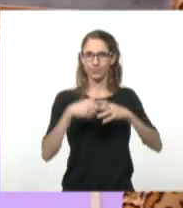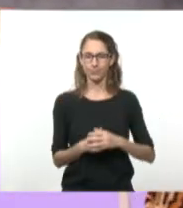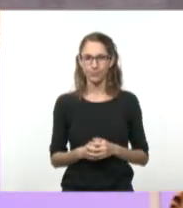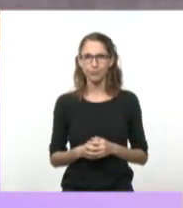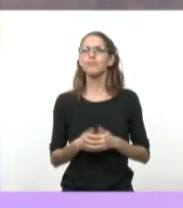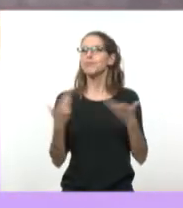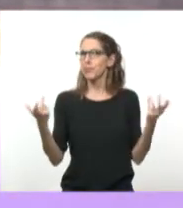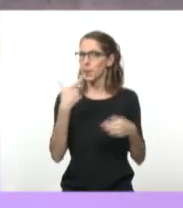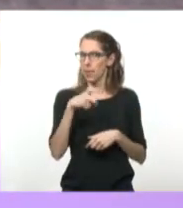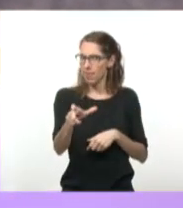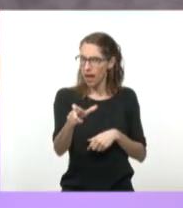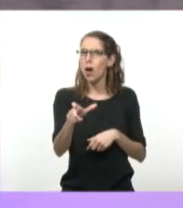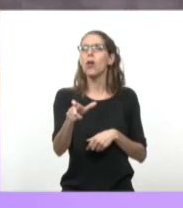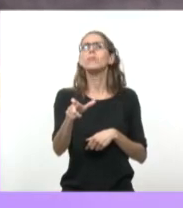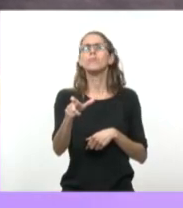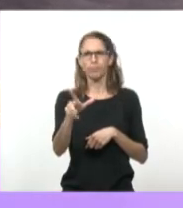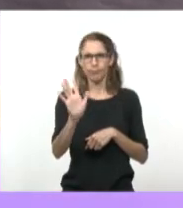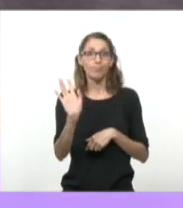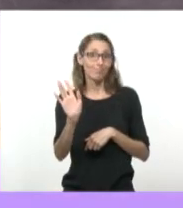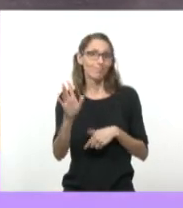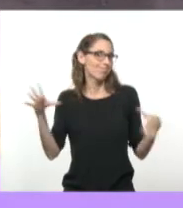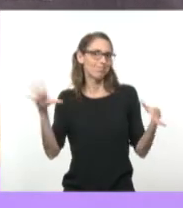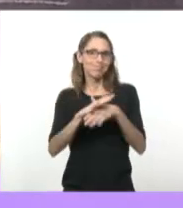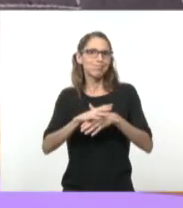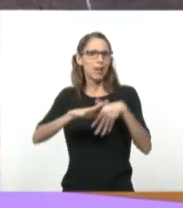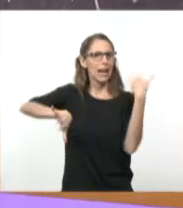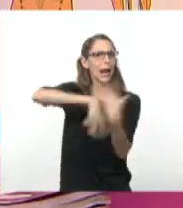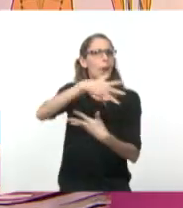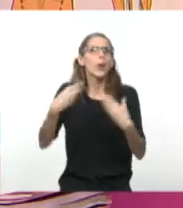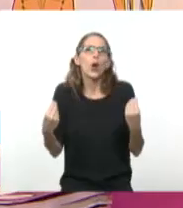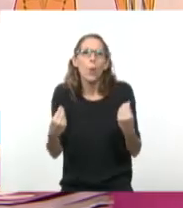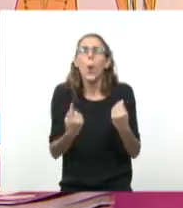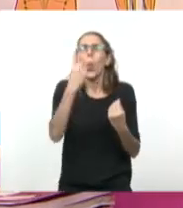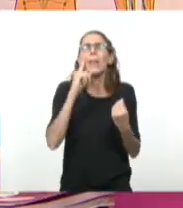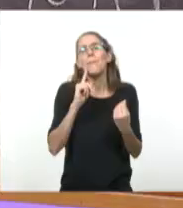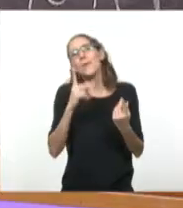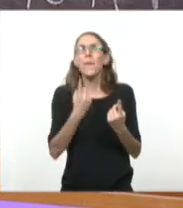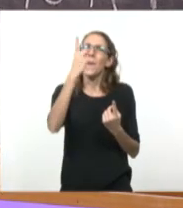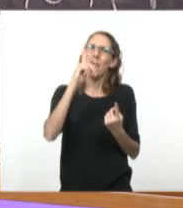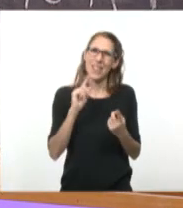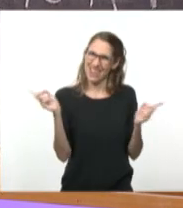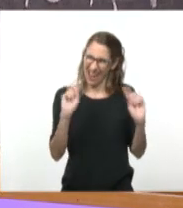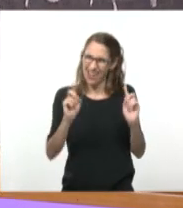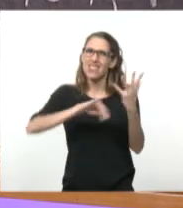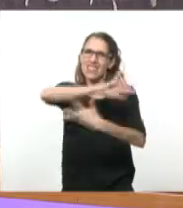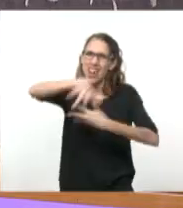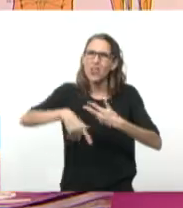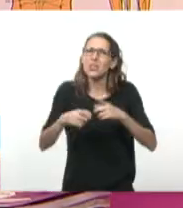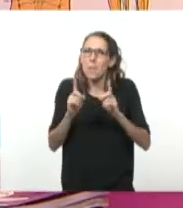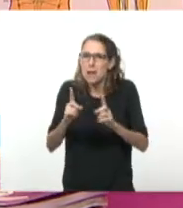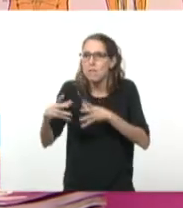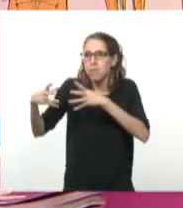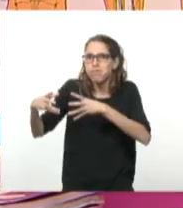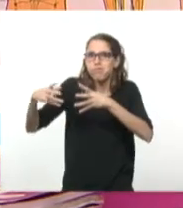el video que sigue justo el día de la revolución. Bueno, la revolución es todo, ¿no? La revolución La llegada de los revolucionarios. La llegada, el